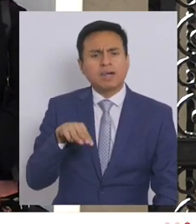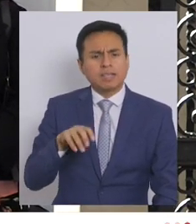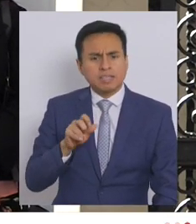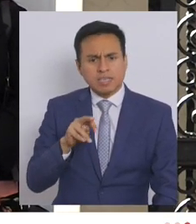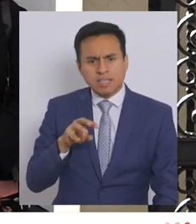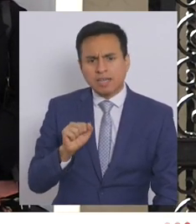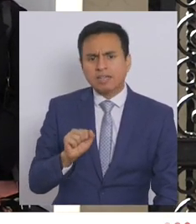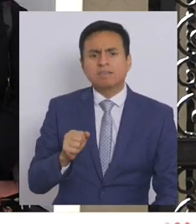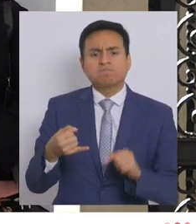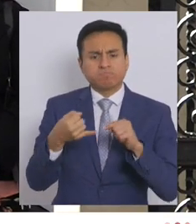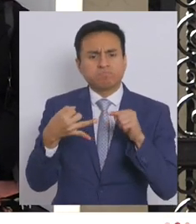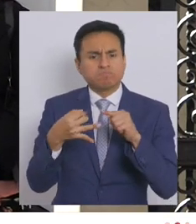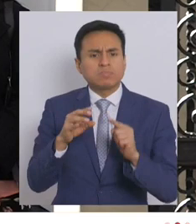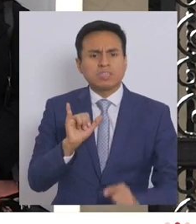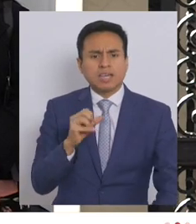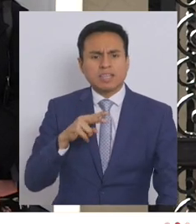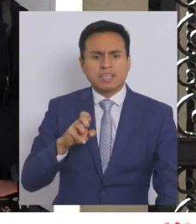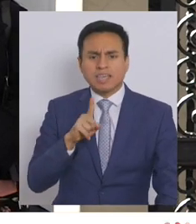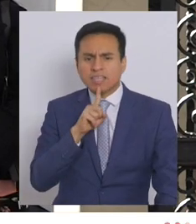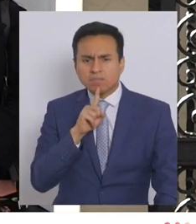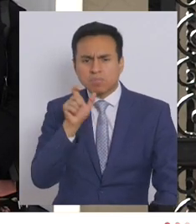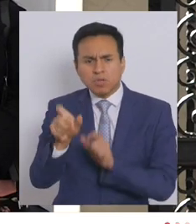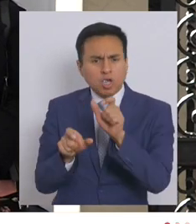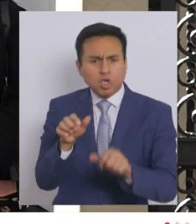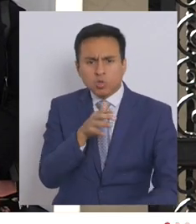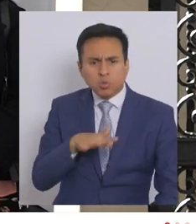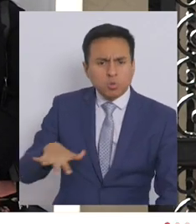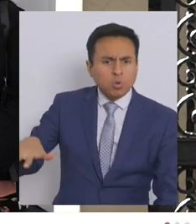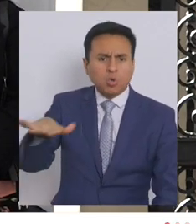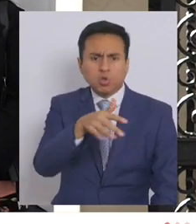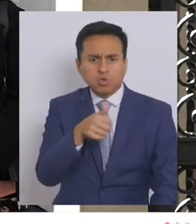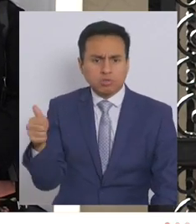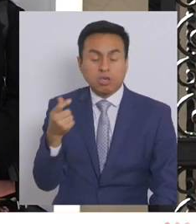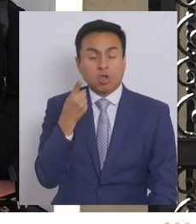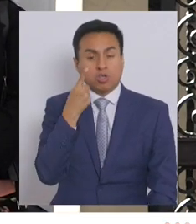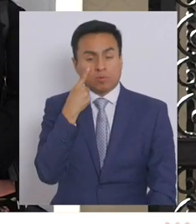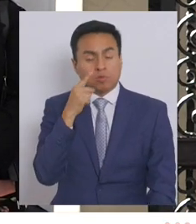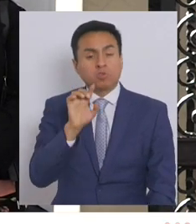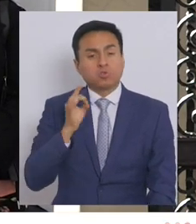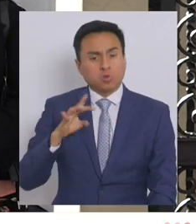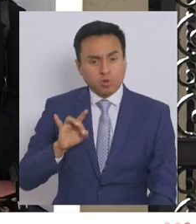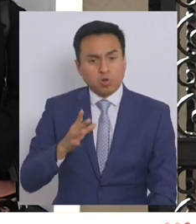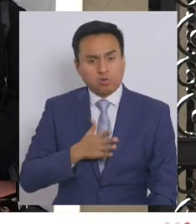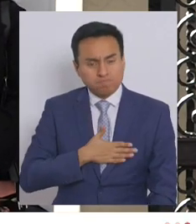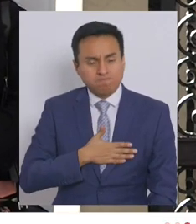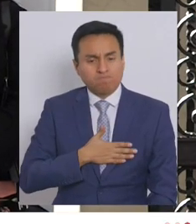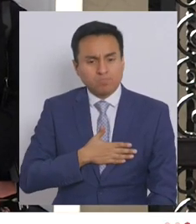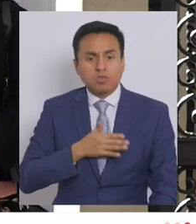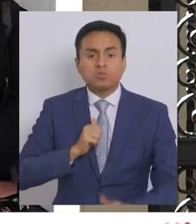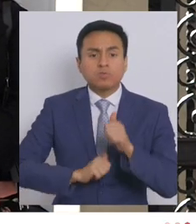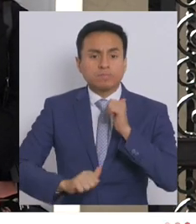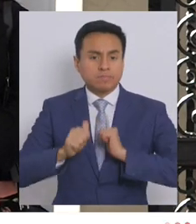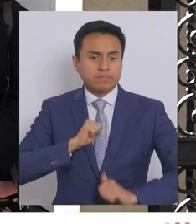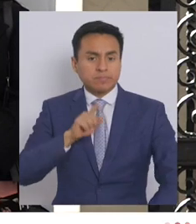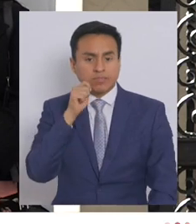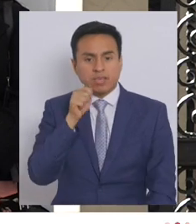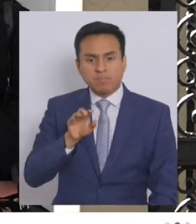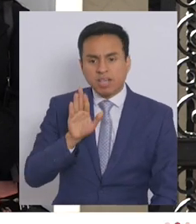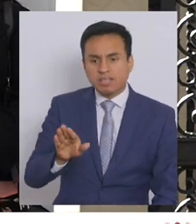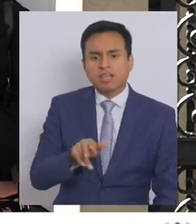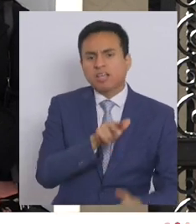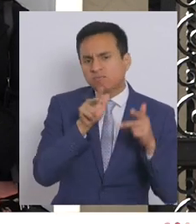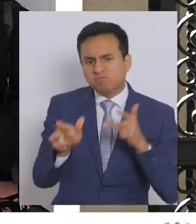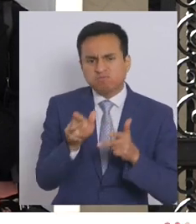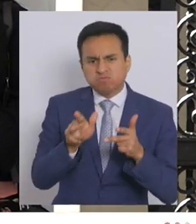Emanuel, Janet. Todos ellos han conocido el dolor y el sufrimiento que significan las amenazas, el